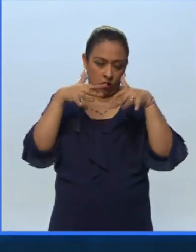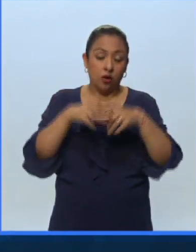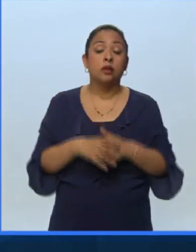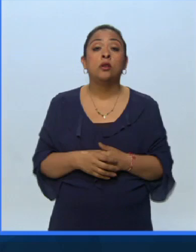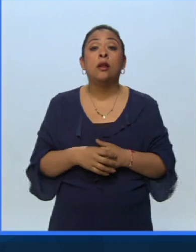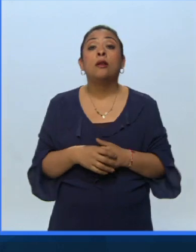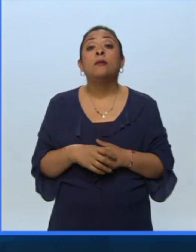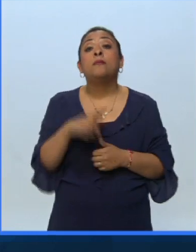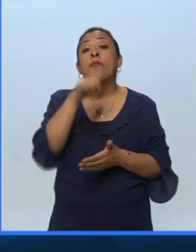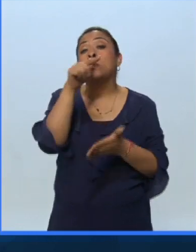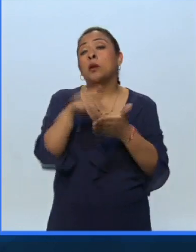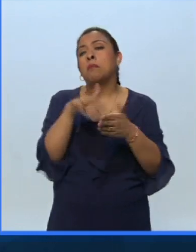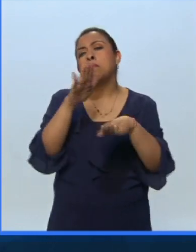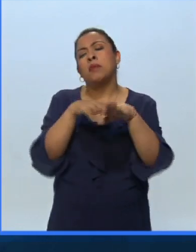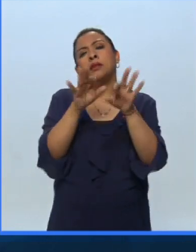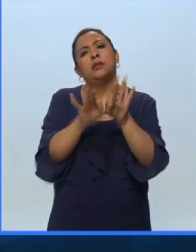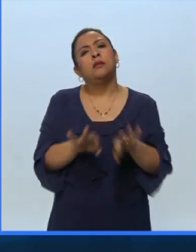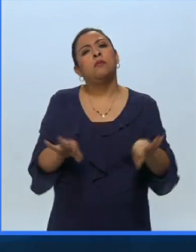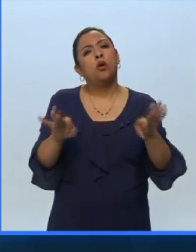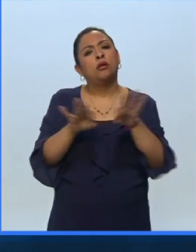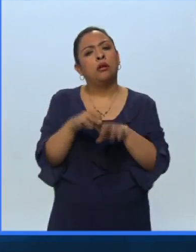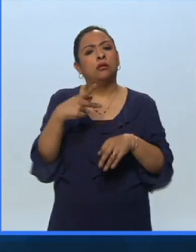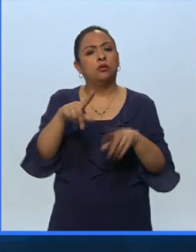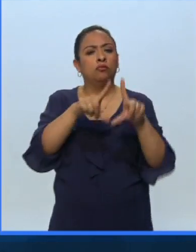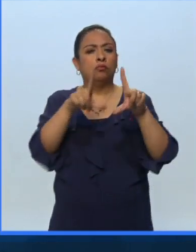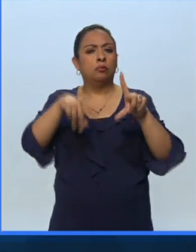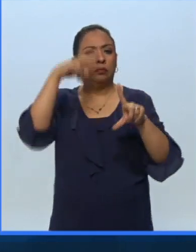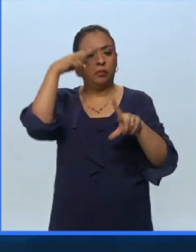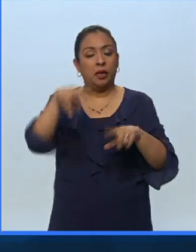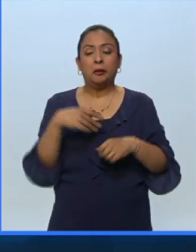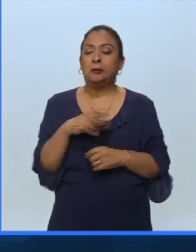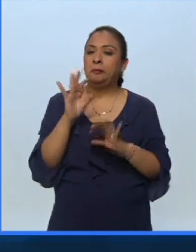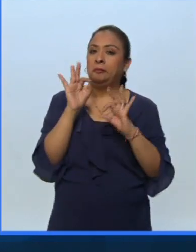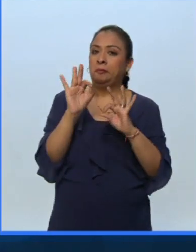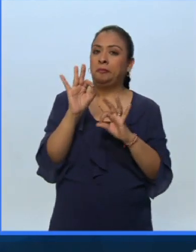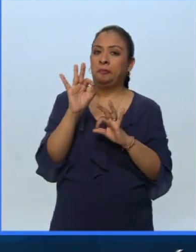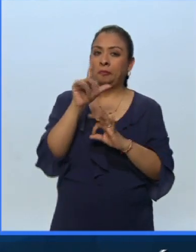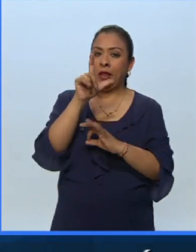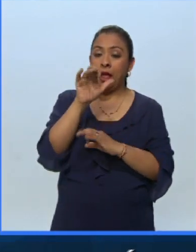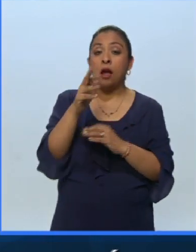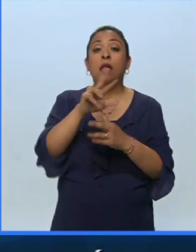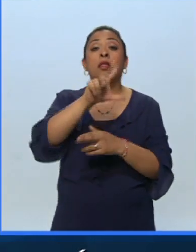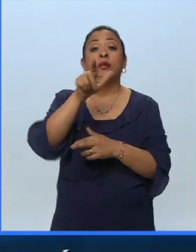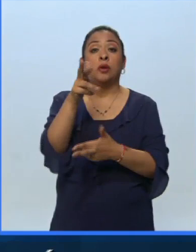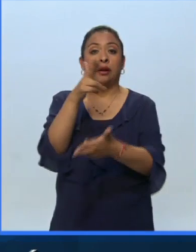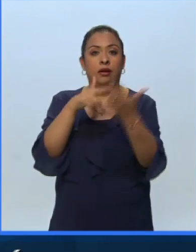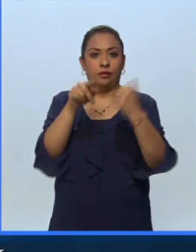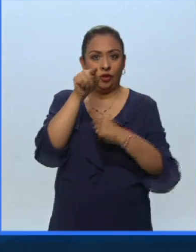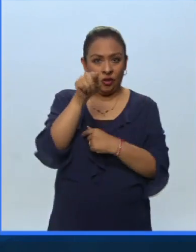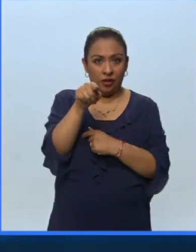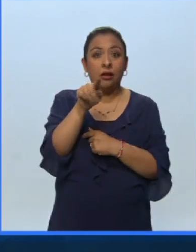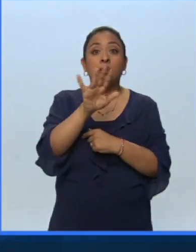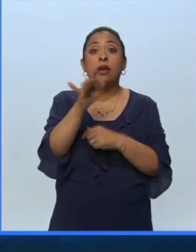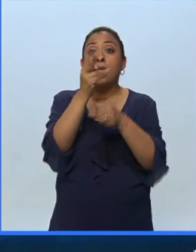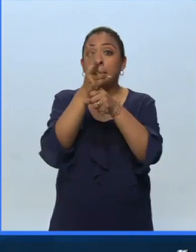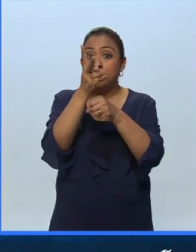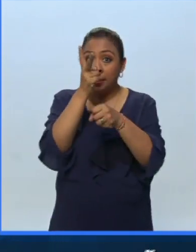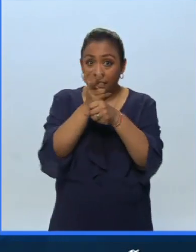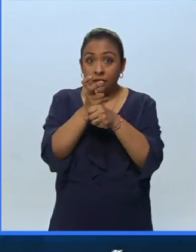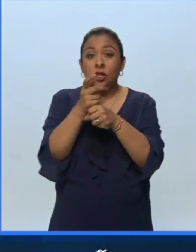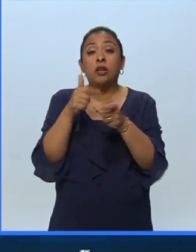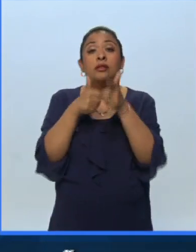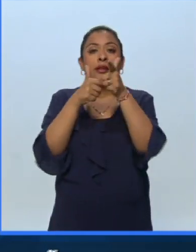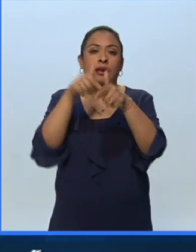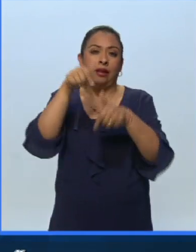el recinto más importante de nuestro país perfecto Laura pues en un rato más regresamos contigo ya hiciste la invitación a